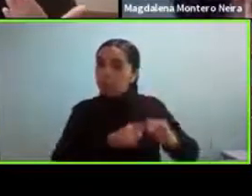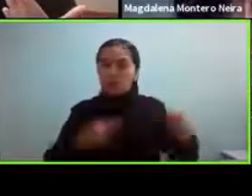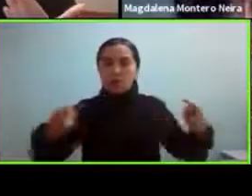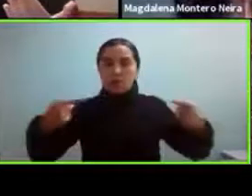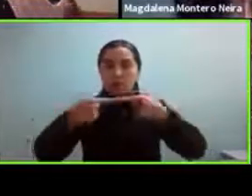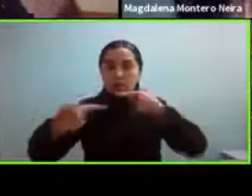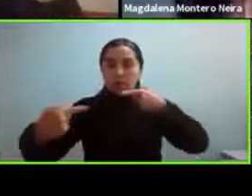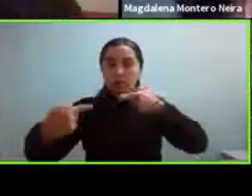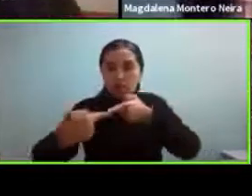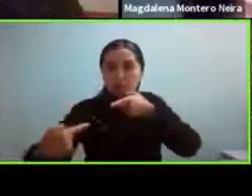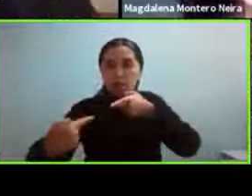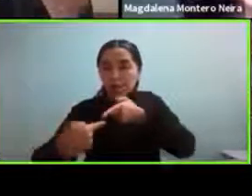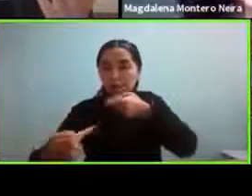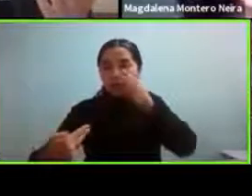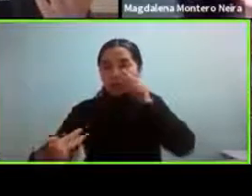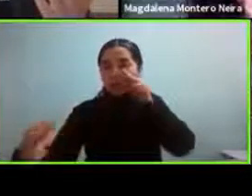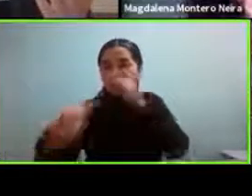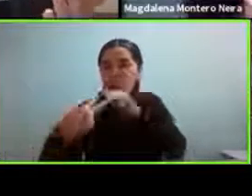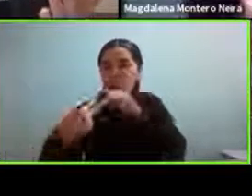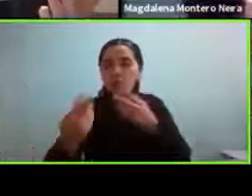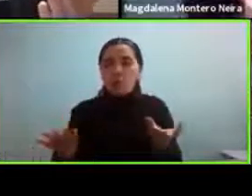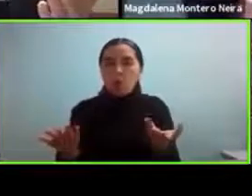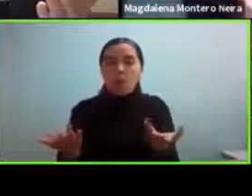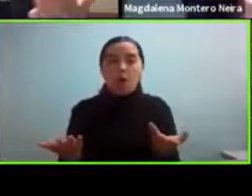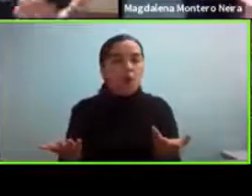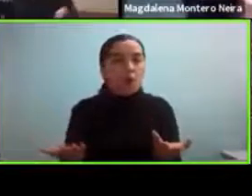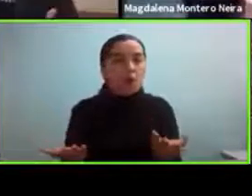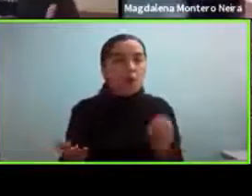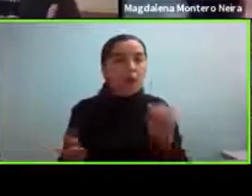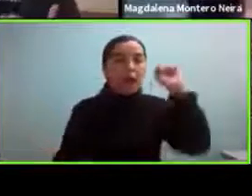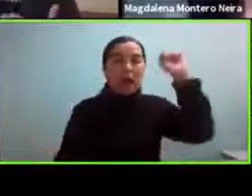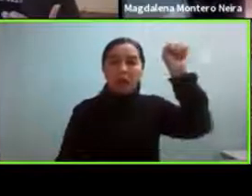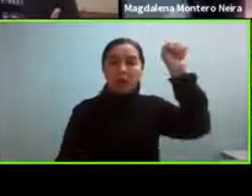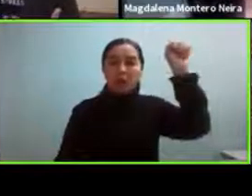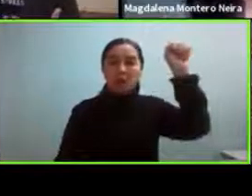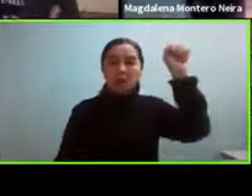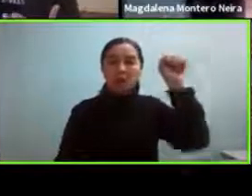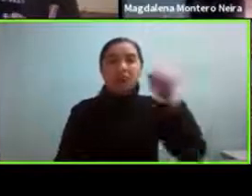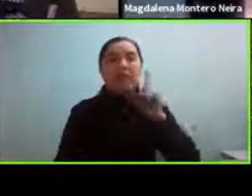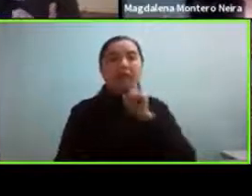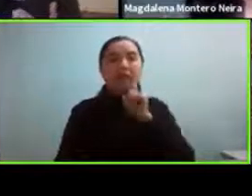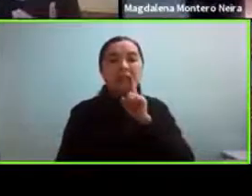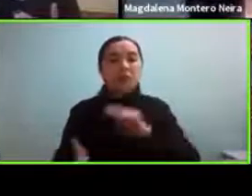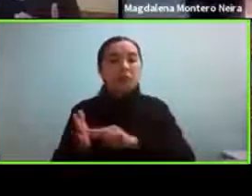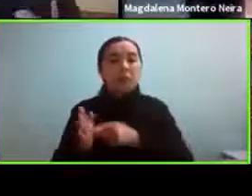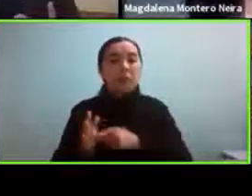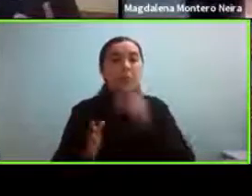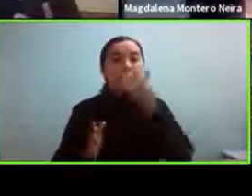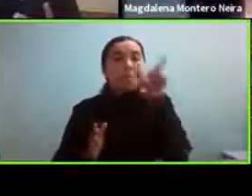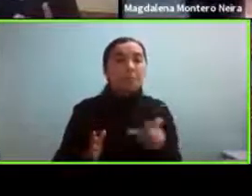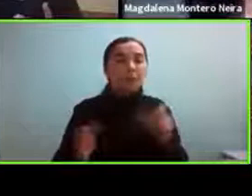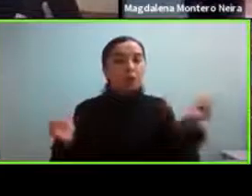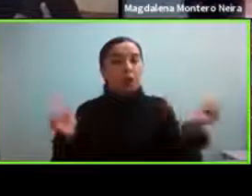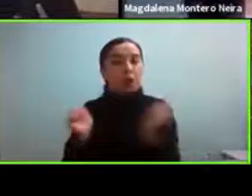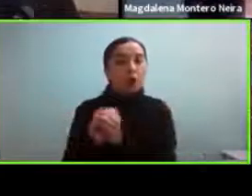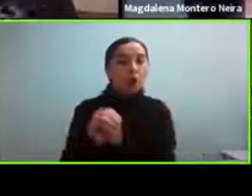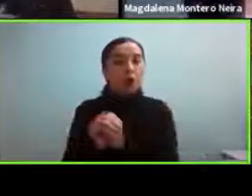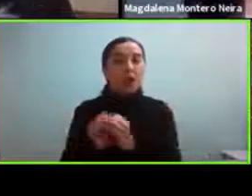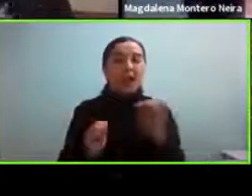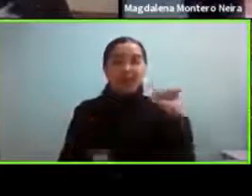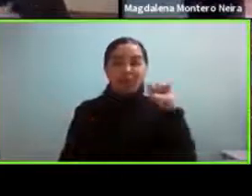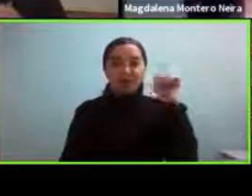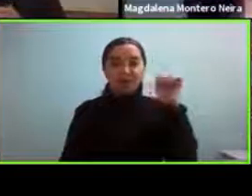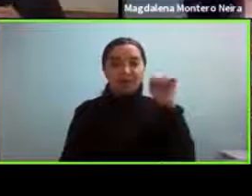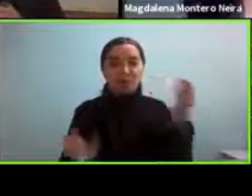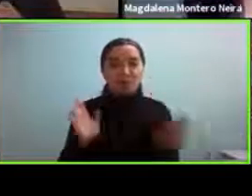distintas visiones sobre bueno el autista tiene un trastorno es persona con autismo se formó una discusión